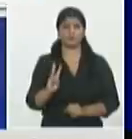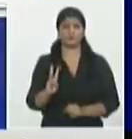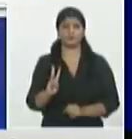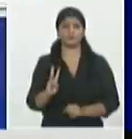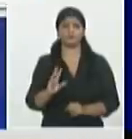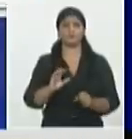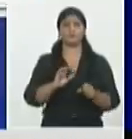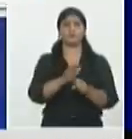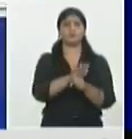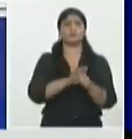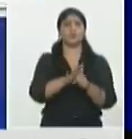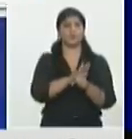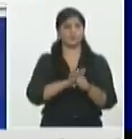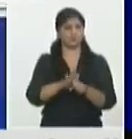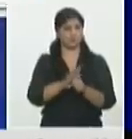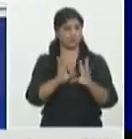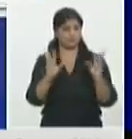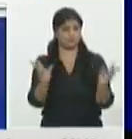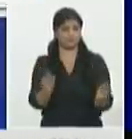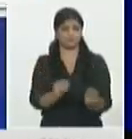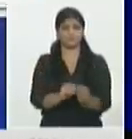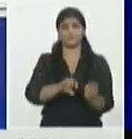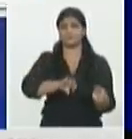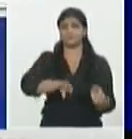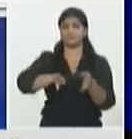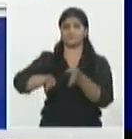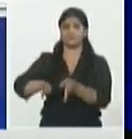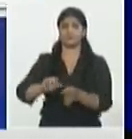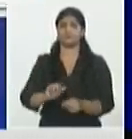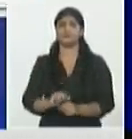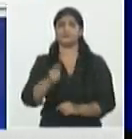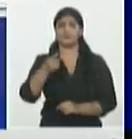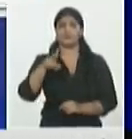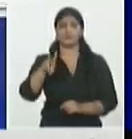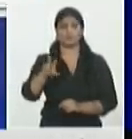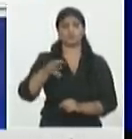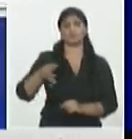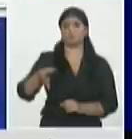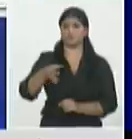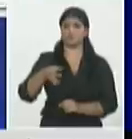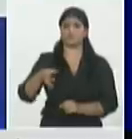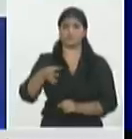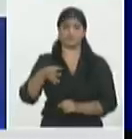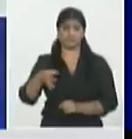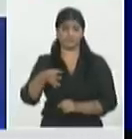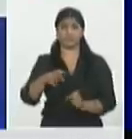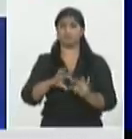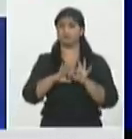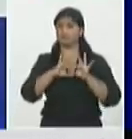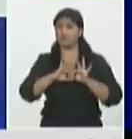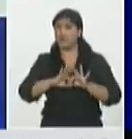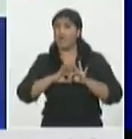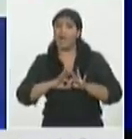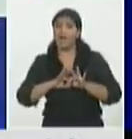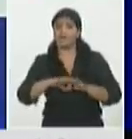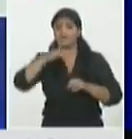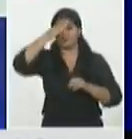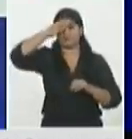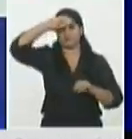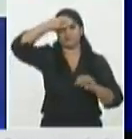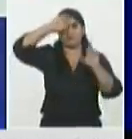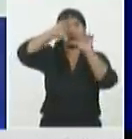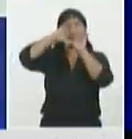importante los 12 municipios que aportan el 36% de la